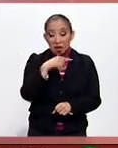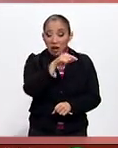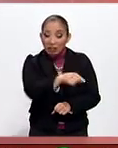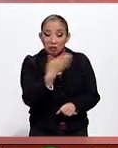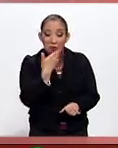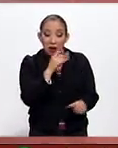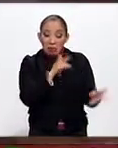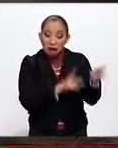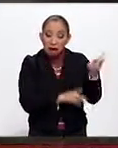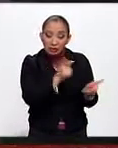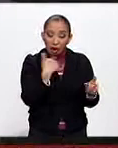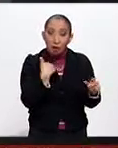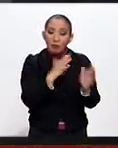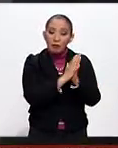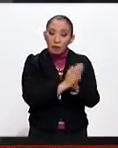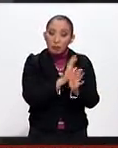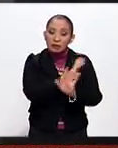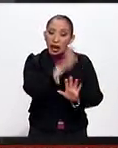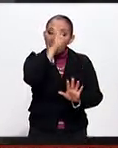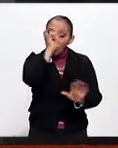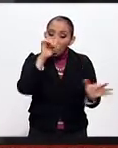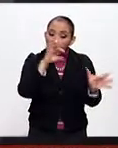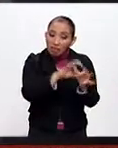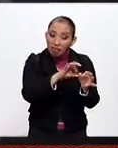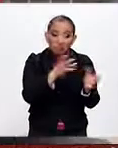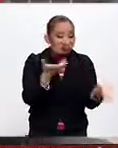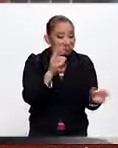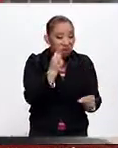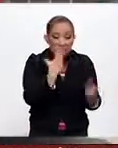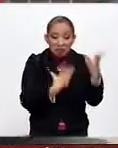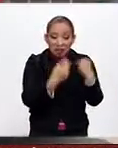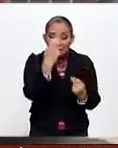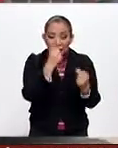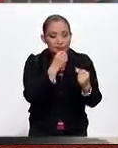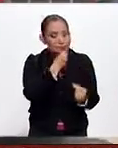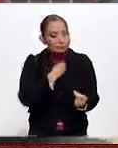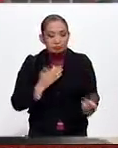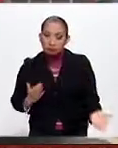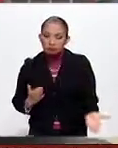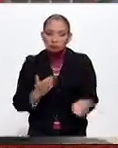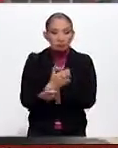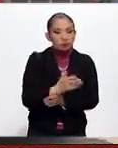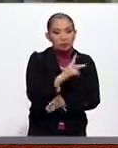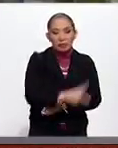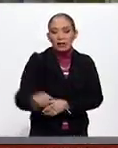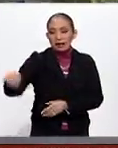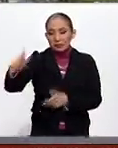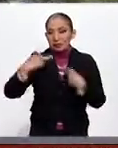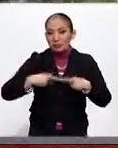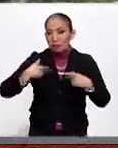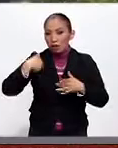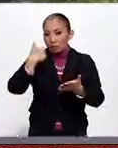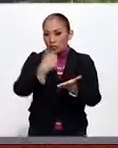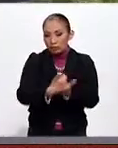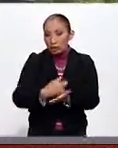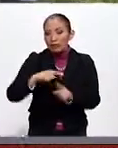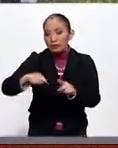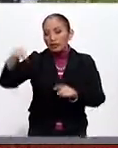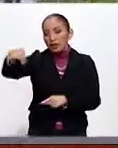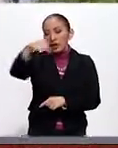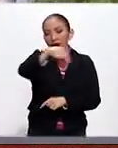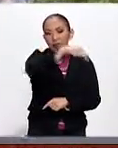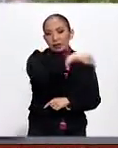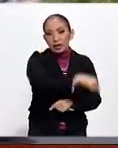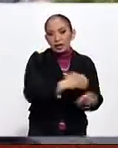un diálogo o se establece más bien acuerdos, entonces entrará la fuerza pública, pues los habitantes de aquí de la ciudad y de diversos puntos